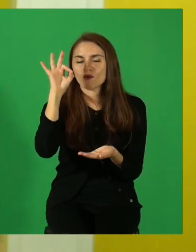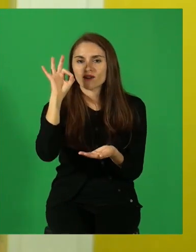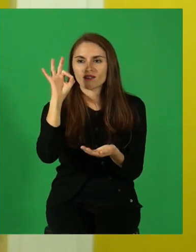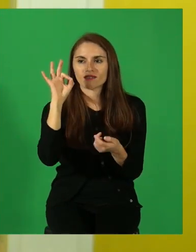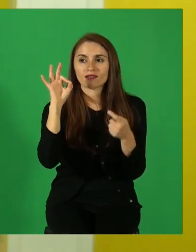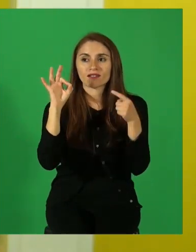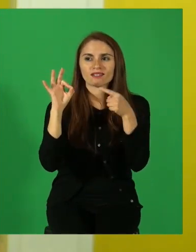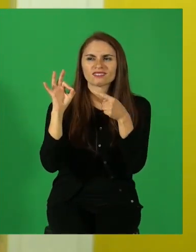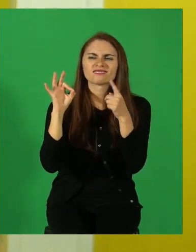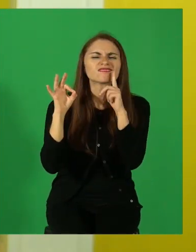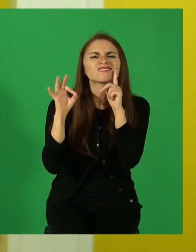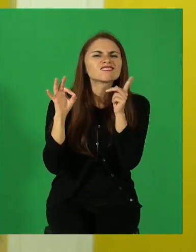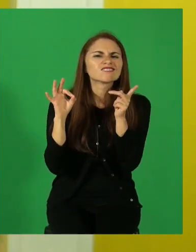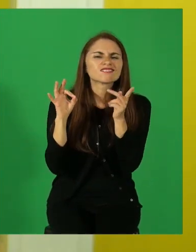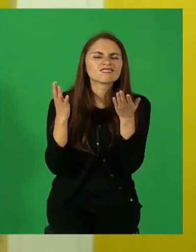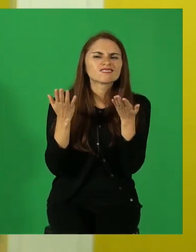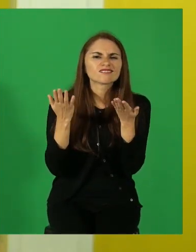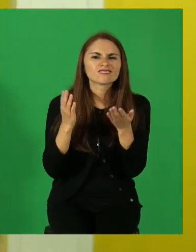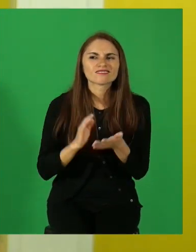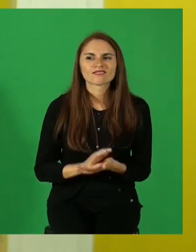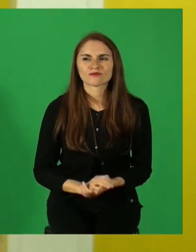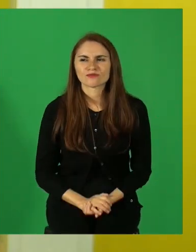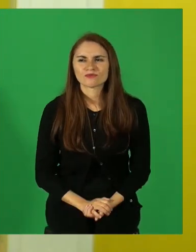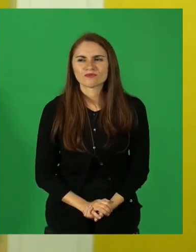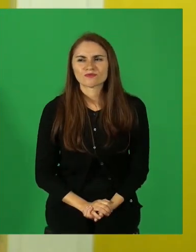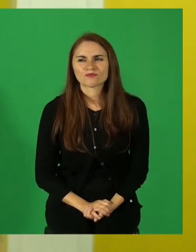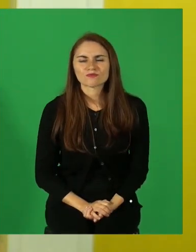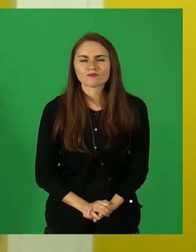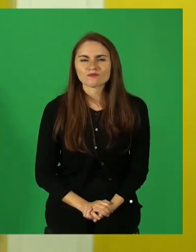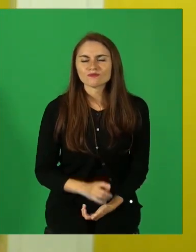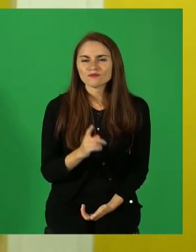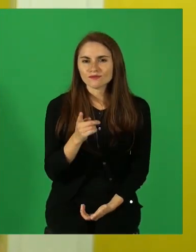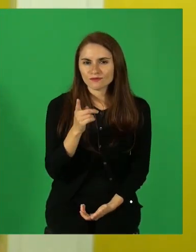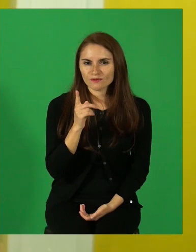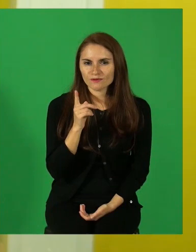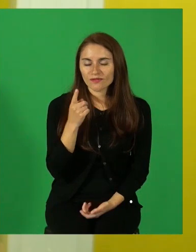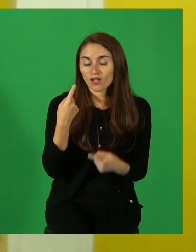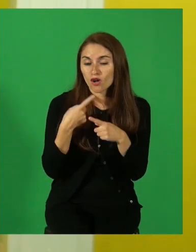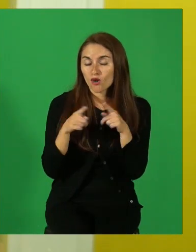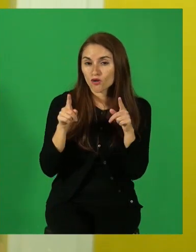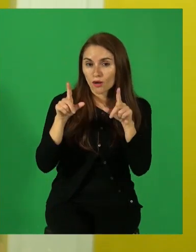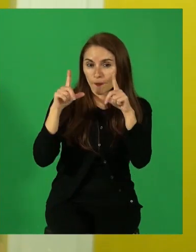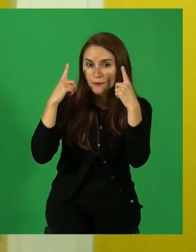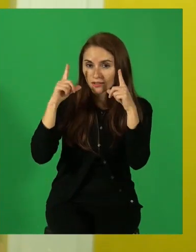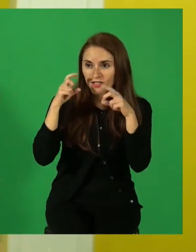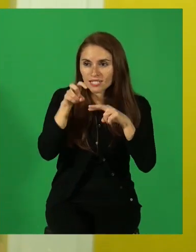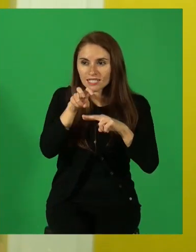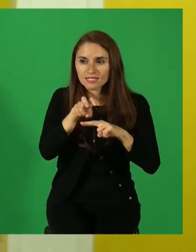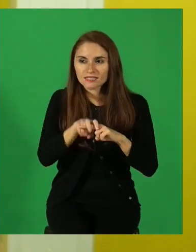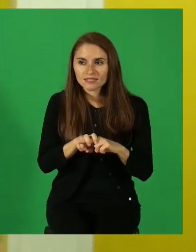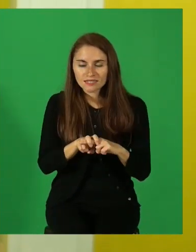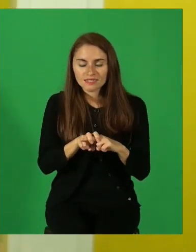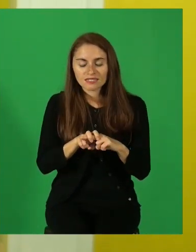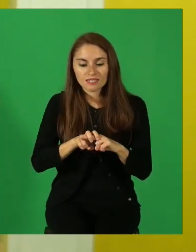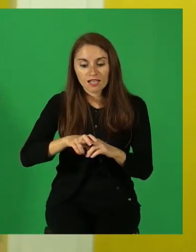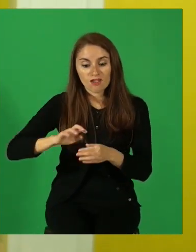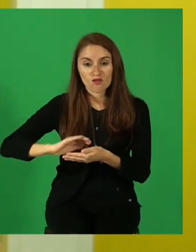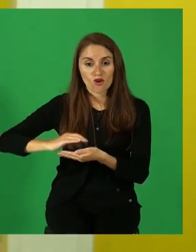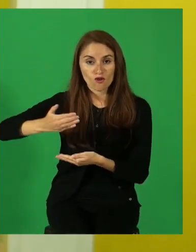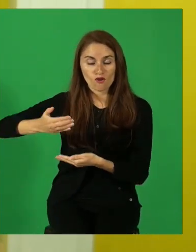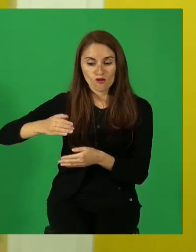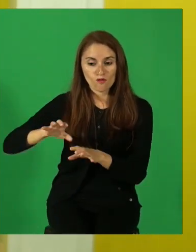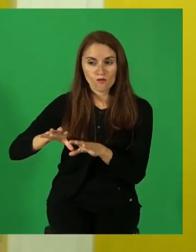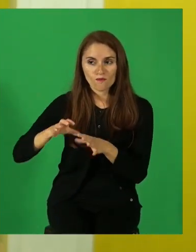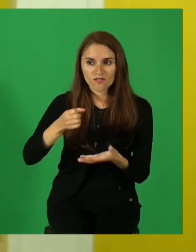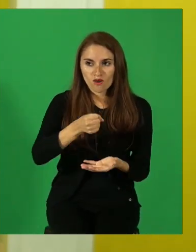¿Qué personaje será este? Vamos a ver, acá tenemos otro personaje sentado nuevamente en un cofre y con unas